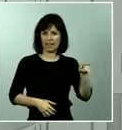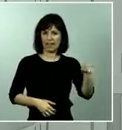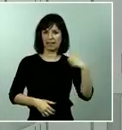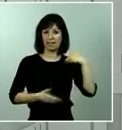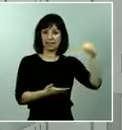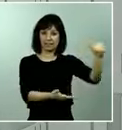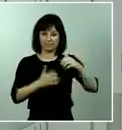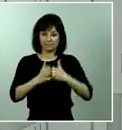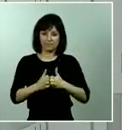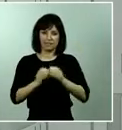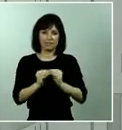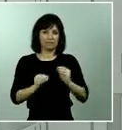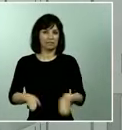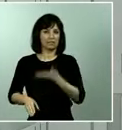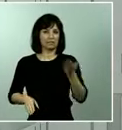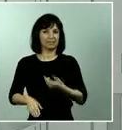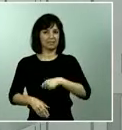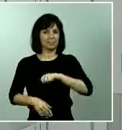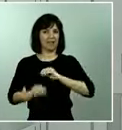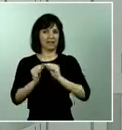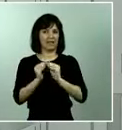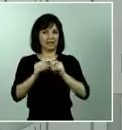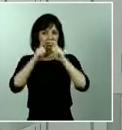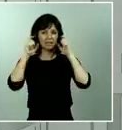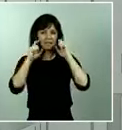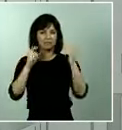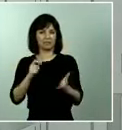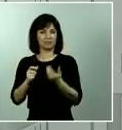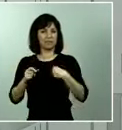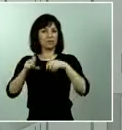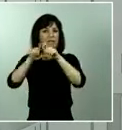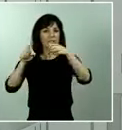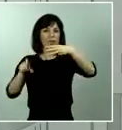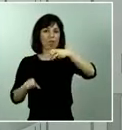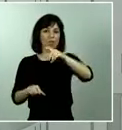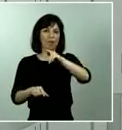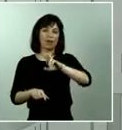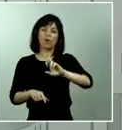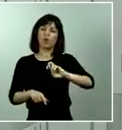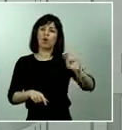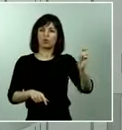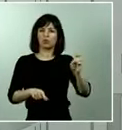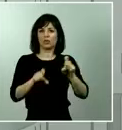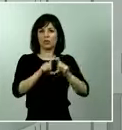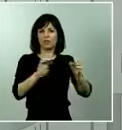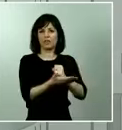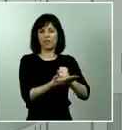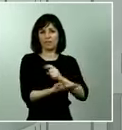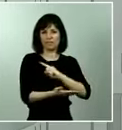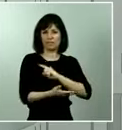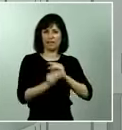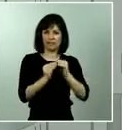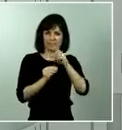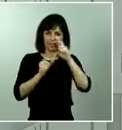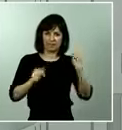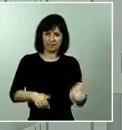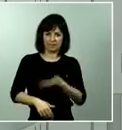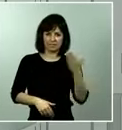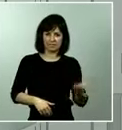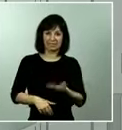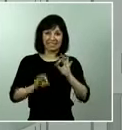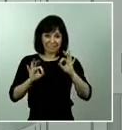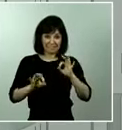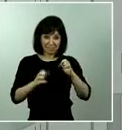nacional, tanto por este grupo como por parte de la farmacia militar de mascarillas. En concreto, van a ser capaces estas máquinas de